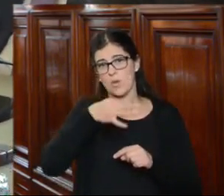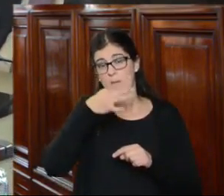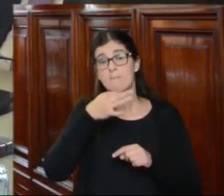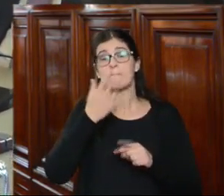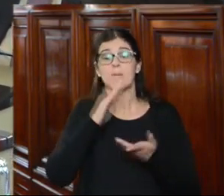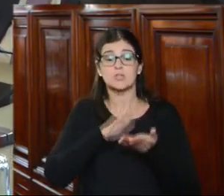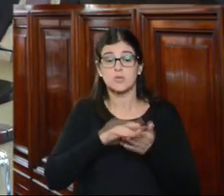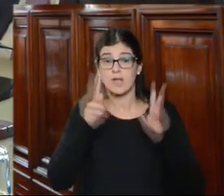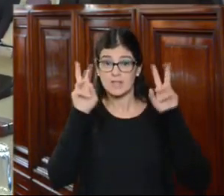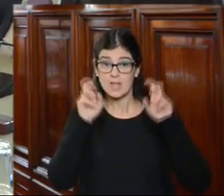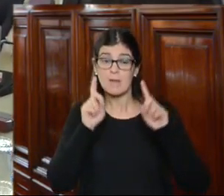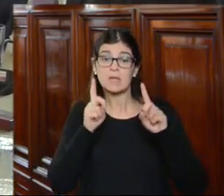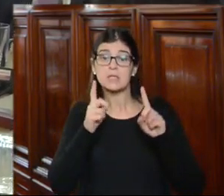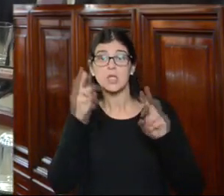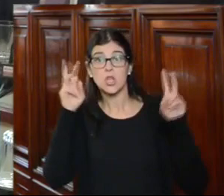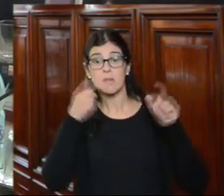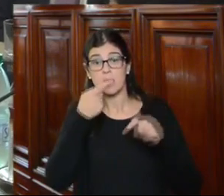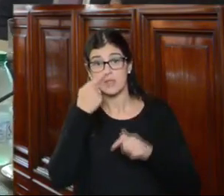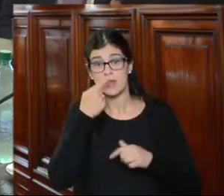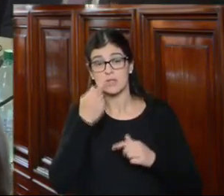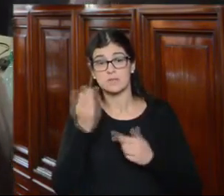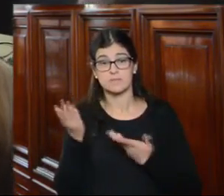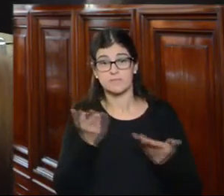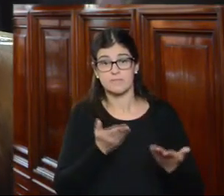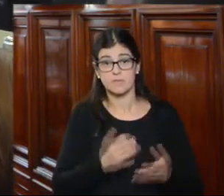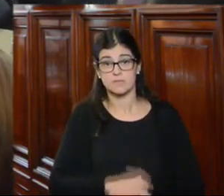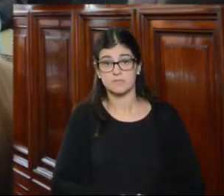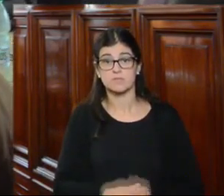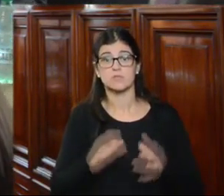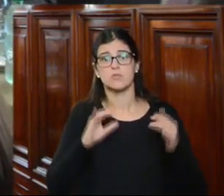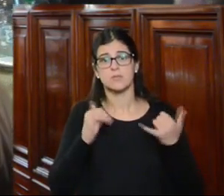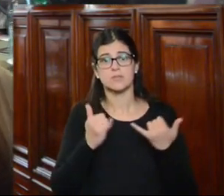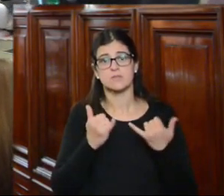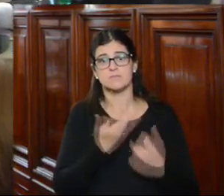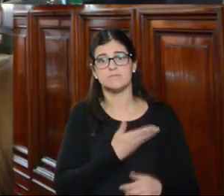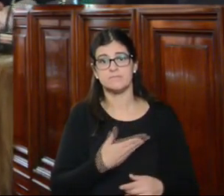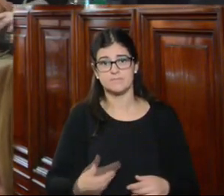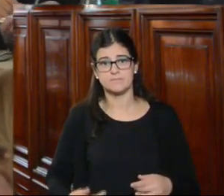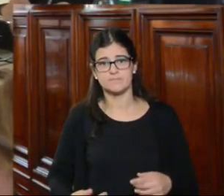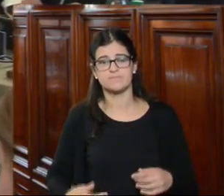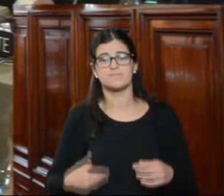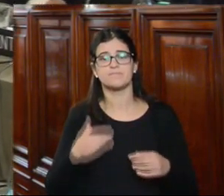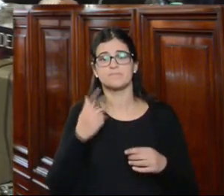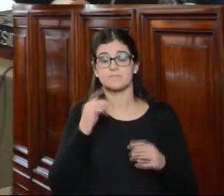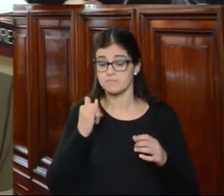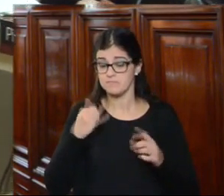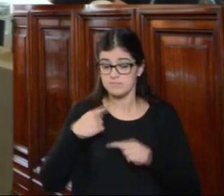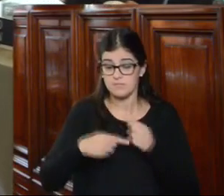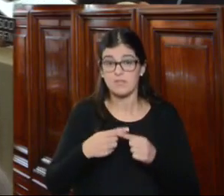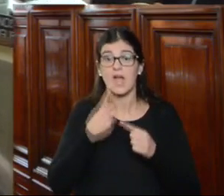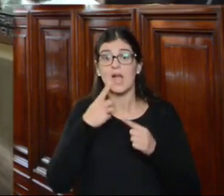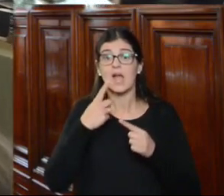comentar sobre esto y sobre los temas que les resulten de interés adelante por favor gracias señor presidente rápidamente en cuanto a la